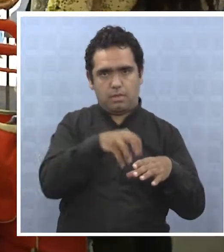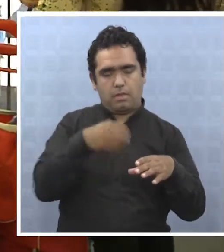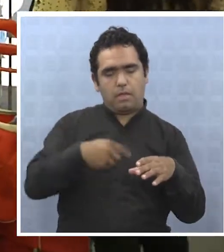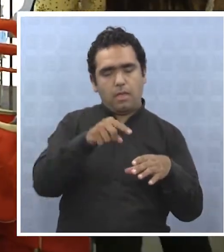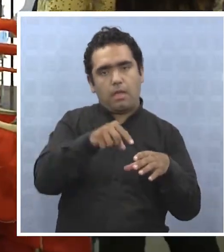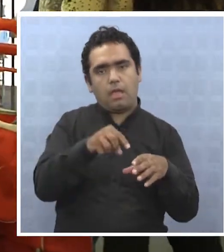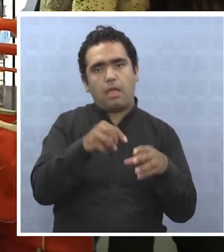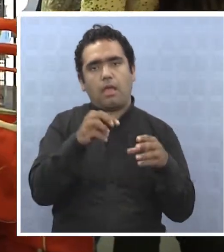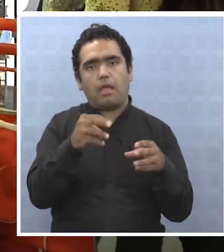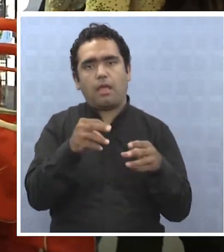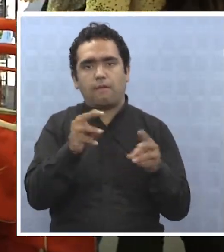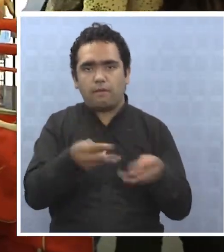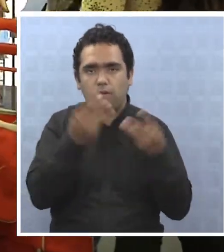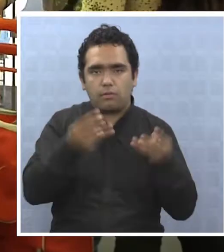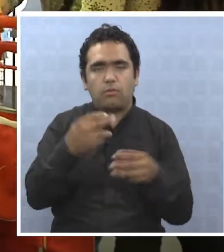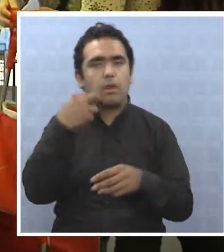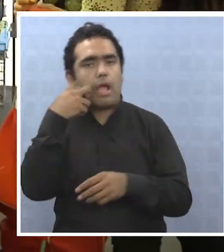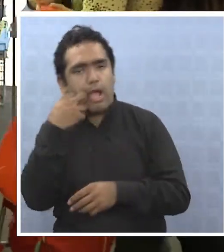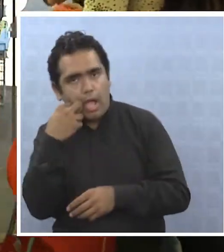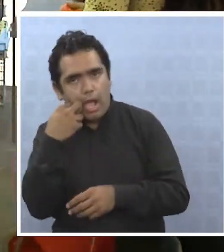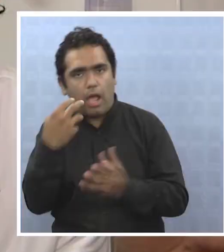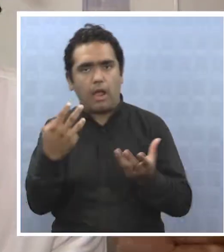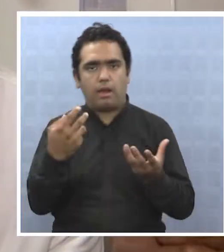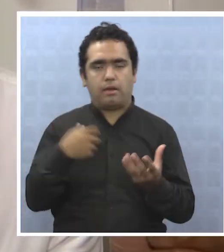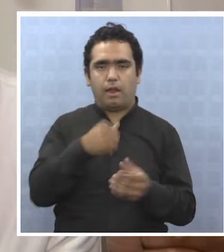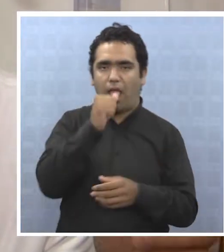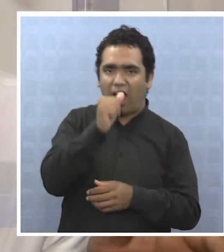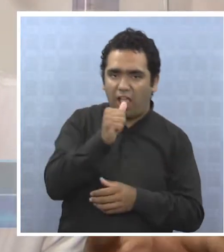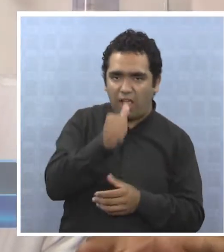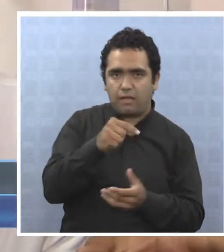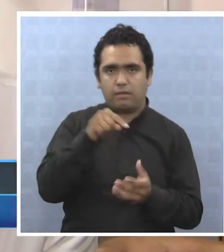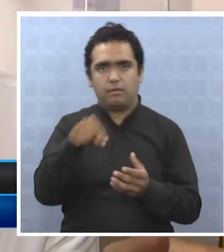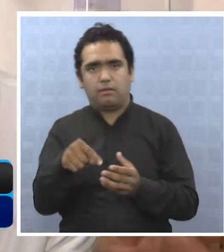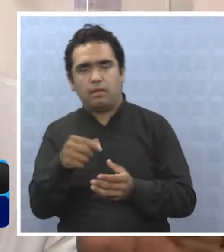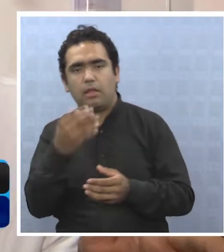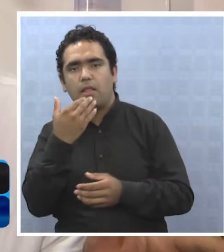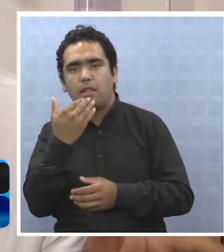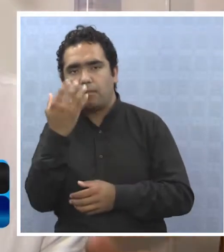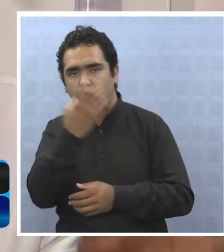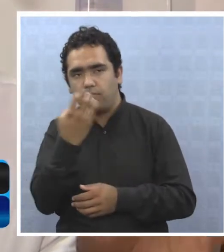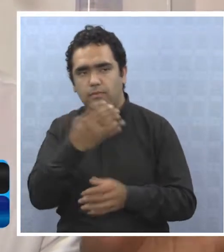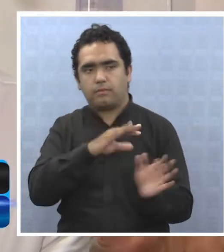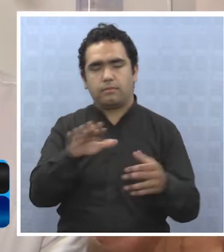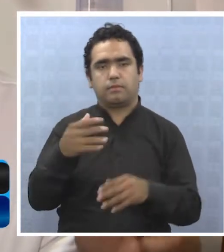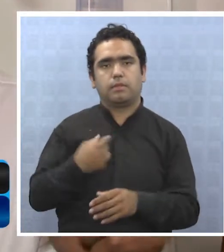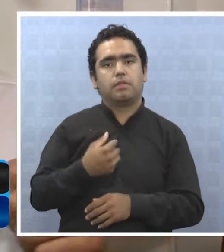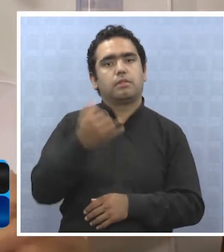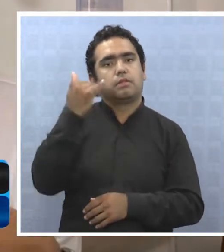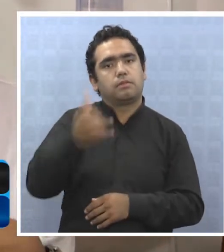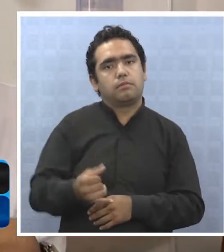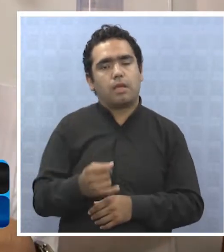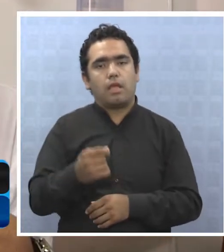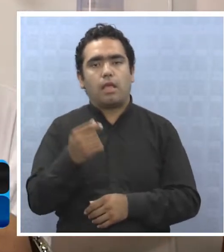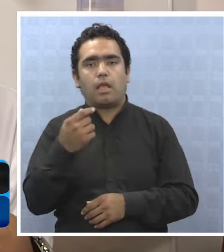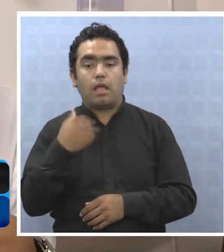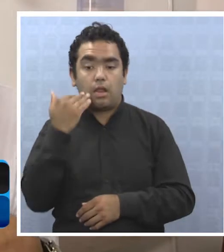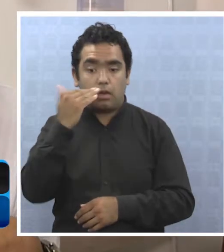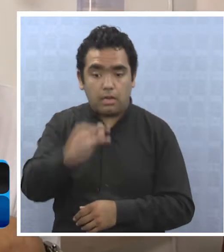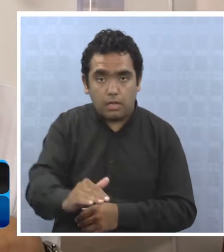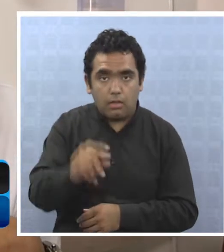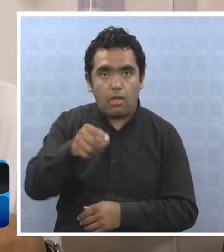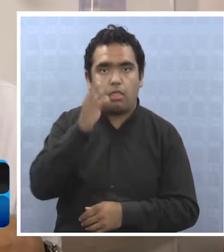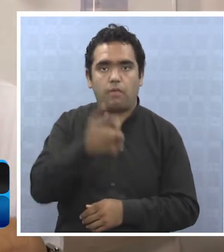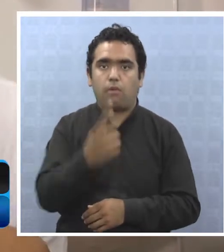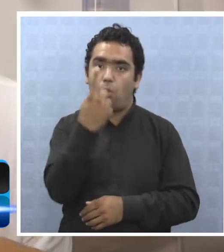proteínas. En un día se recomienda, por ejemplo, en un niño de 5 a 10 años, un pan y medio nomás al día. ¿Y una